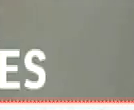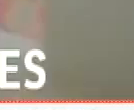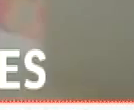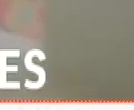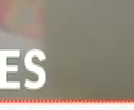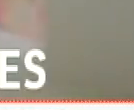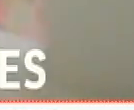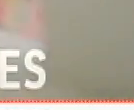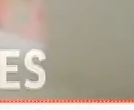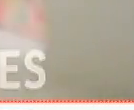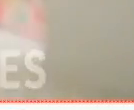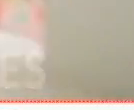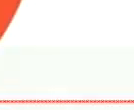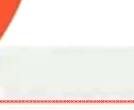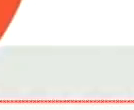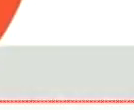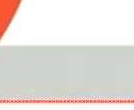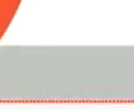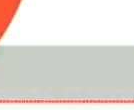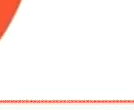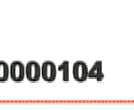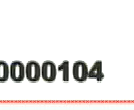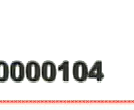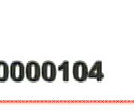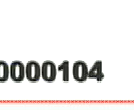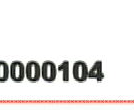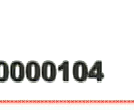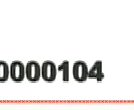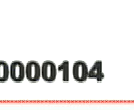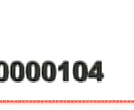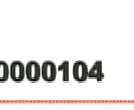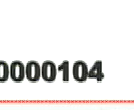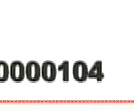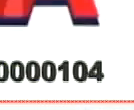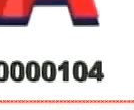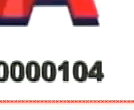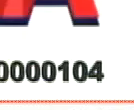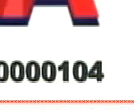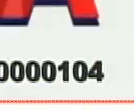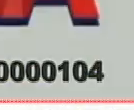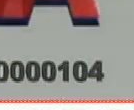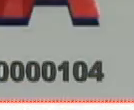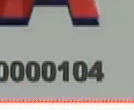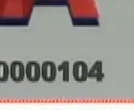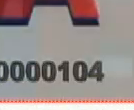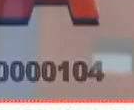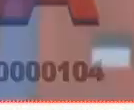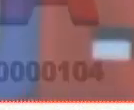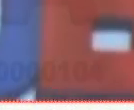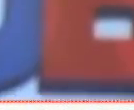habitaciones y espacios comunes. No fumes. Juntos fortalecemos la salud.